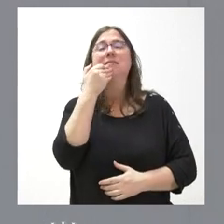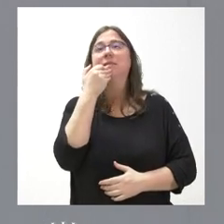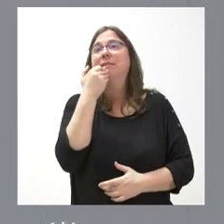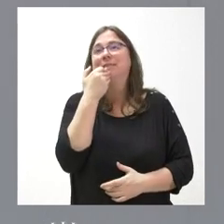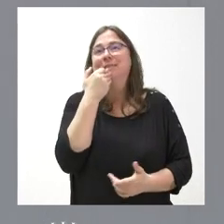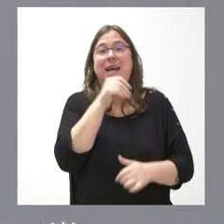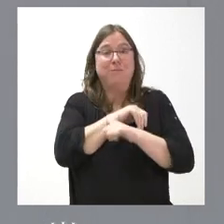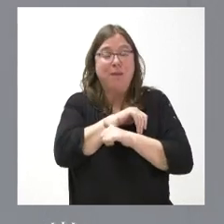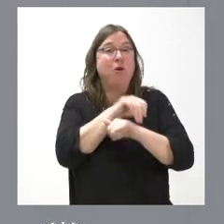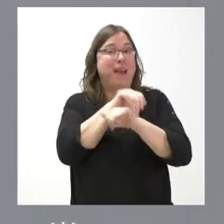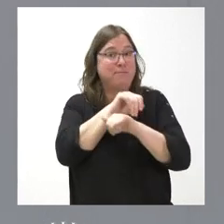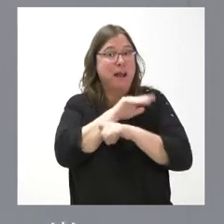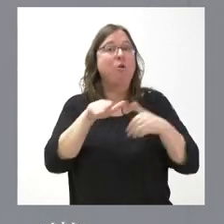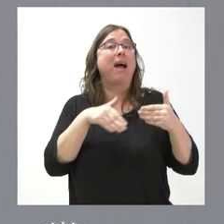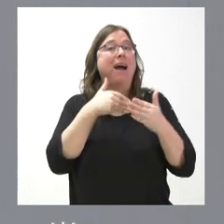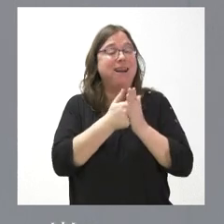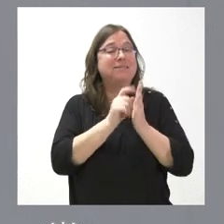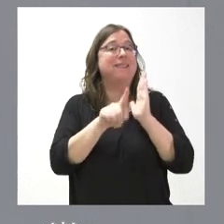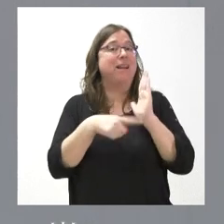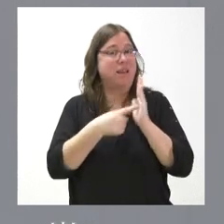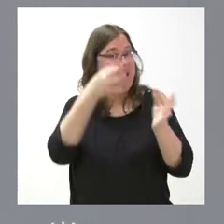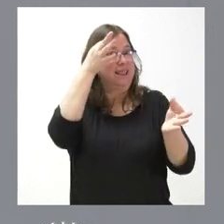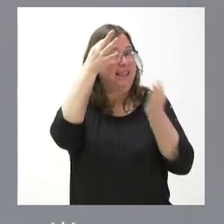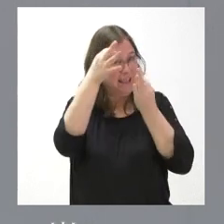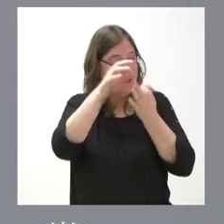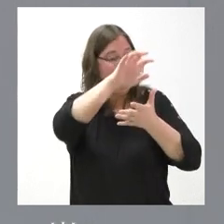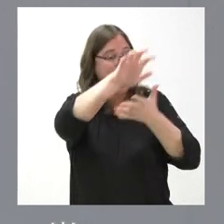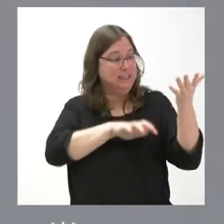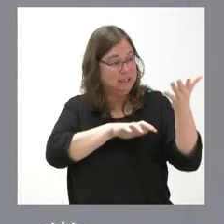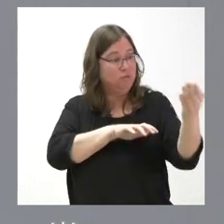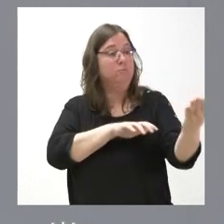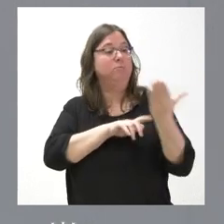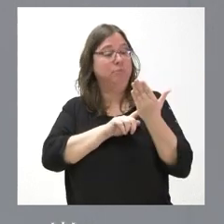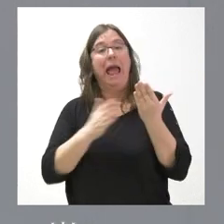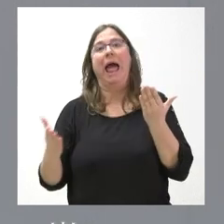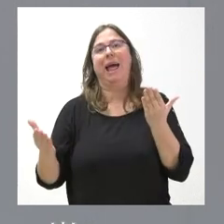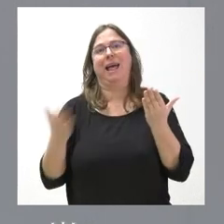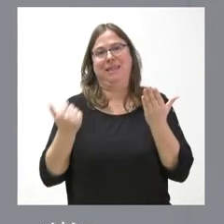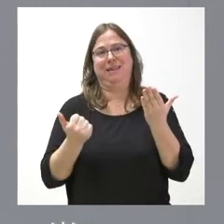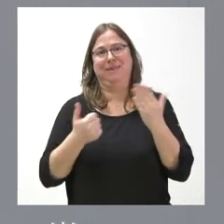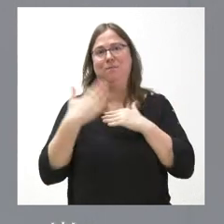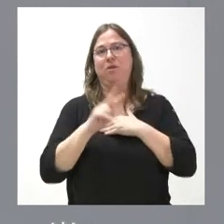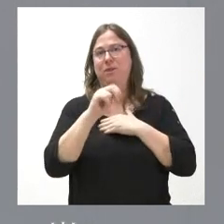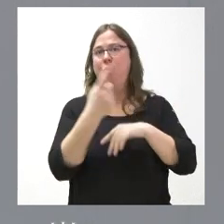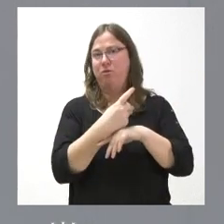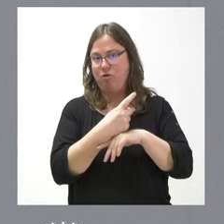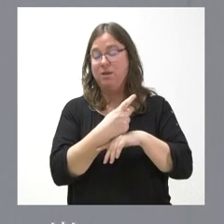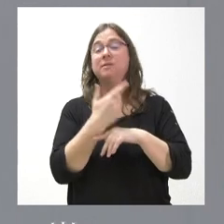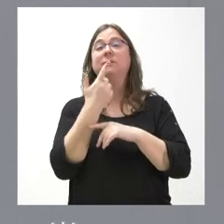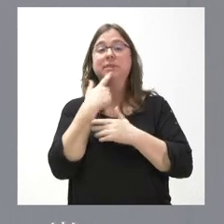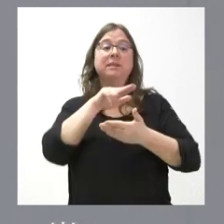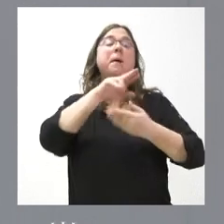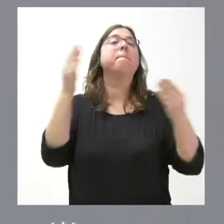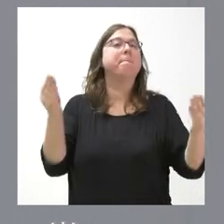esperar a que estudiemos con detalle algo que se nos ha entregado ayer con un plazo de 24 horas. Vamos a ver si lo podemos